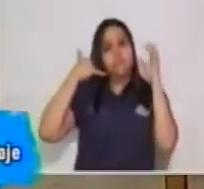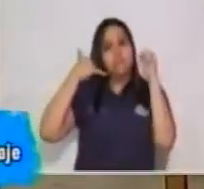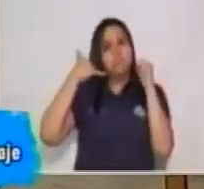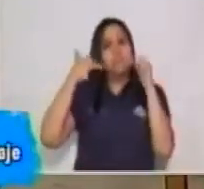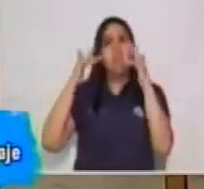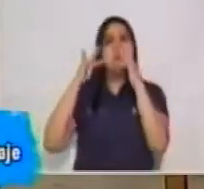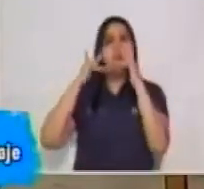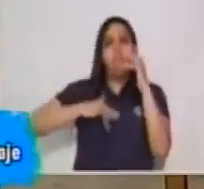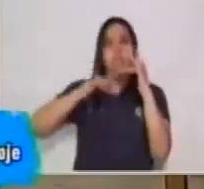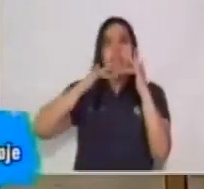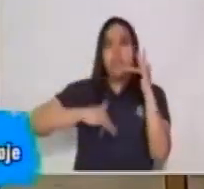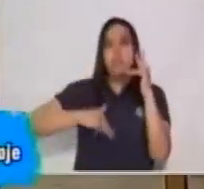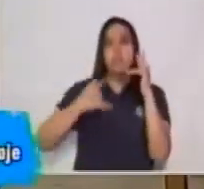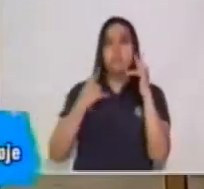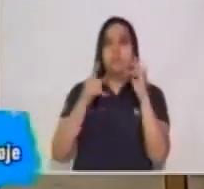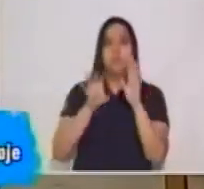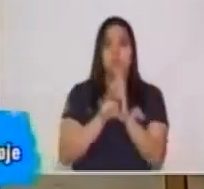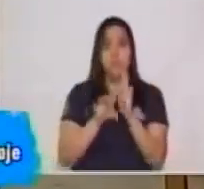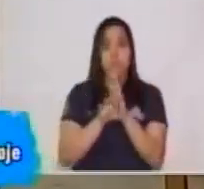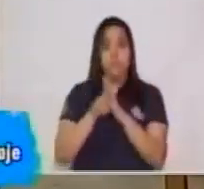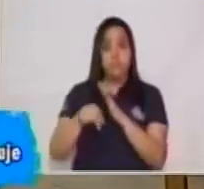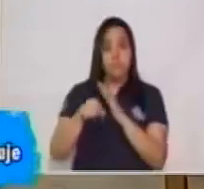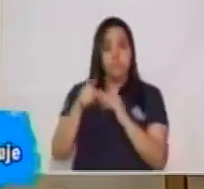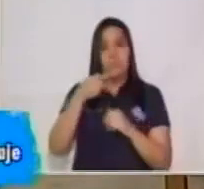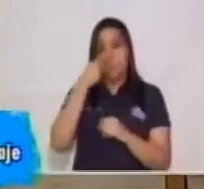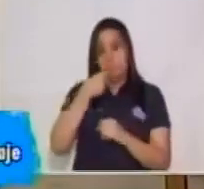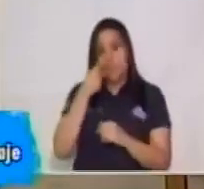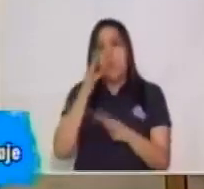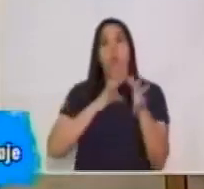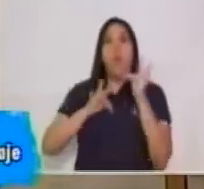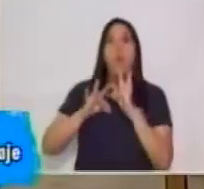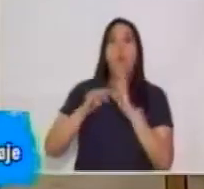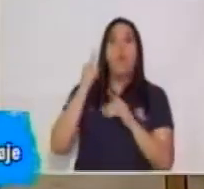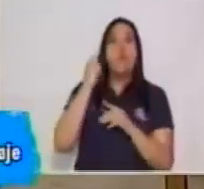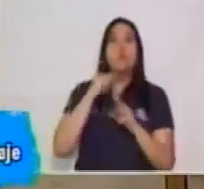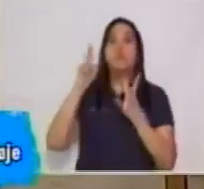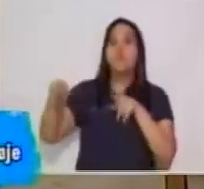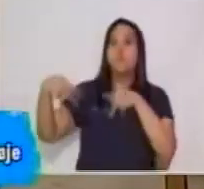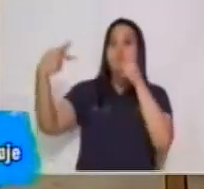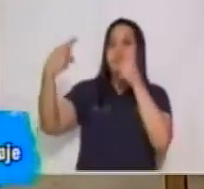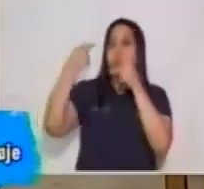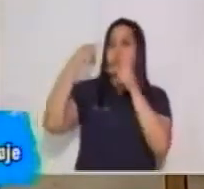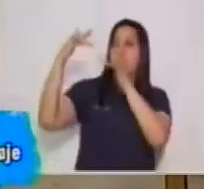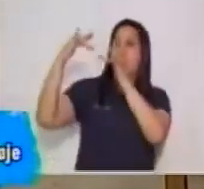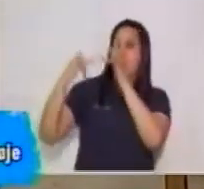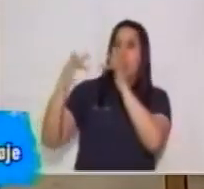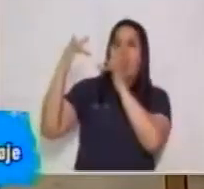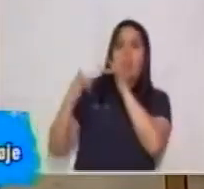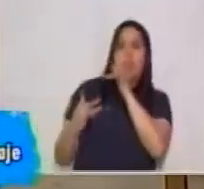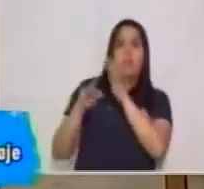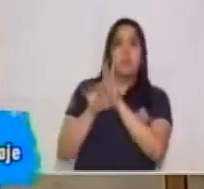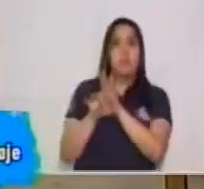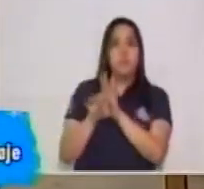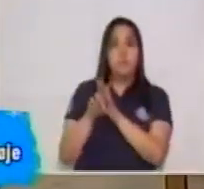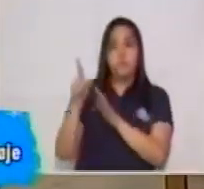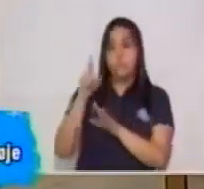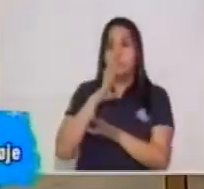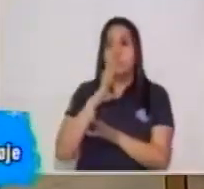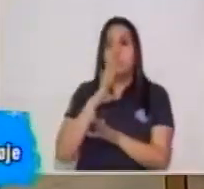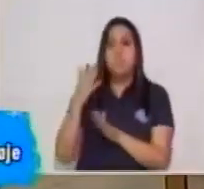escucha bien. ¿Qué dices tú para asegurarte que la otra persona aún está en la línea? ¿Aló? ¿Me escuchas?